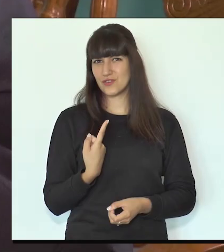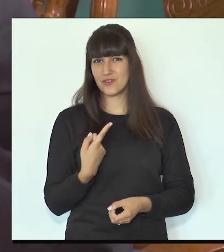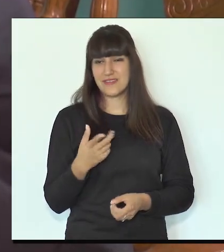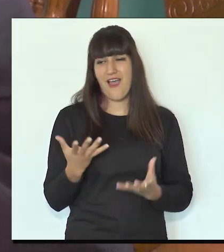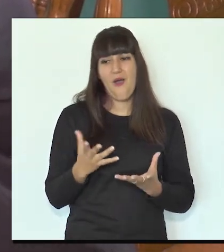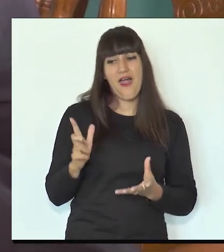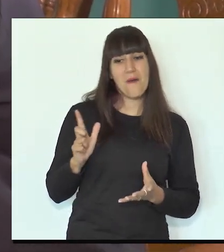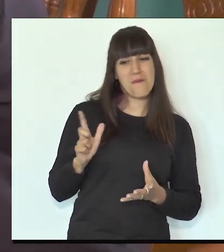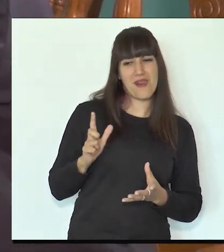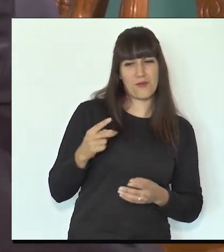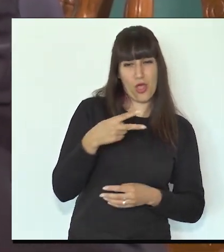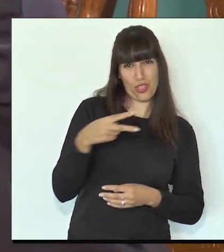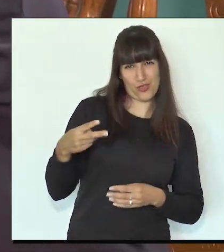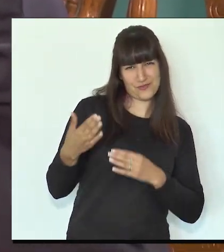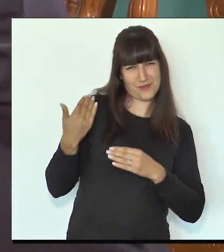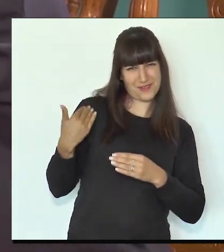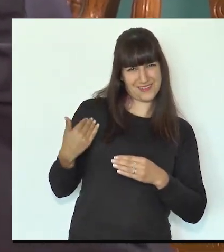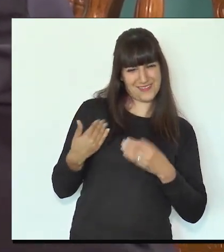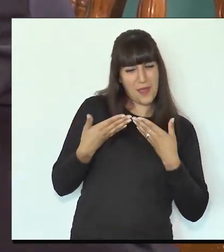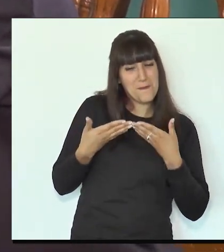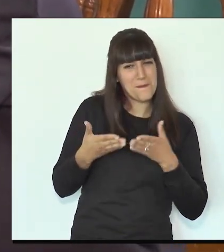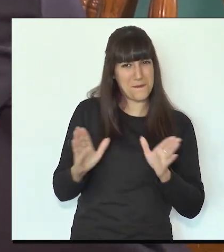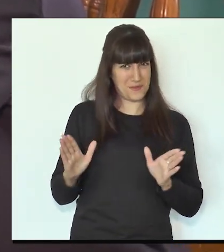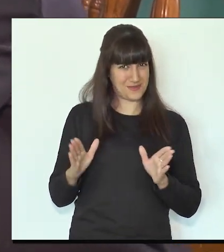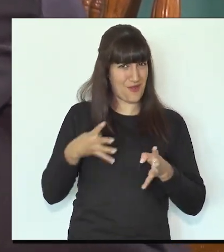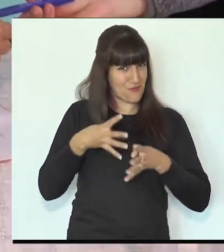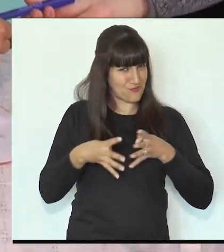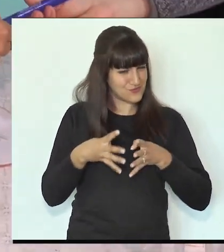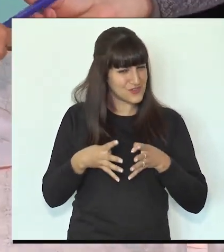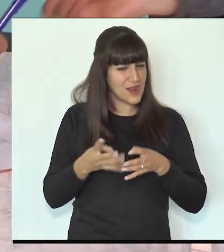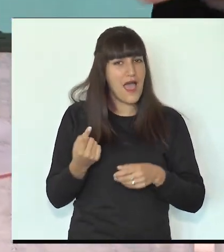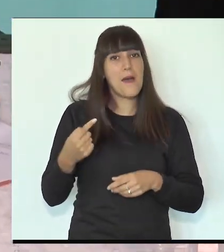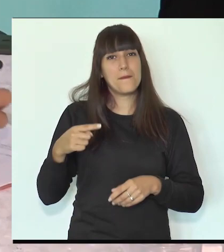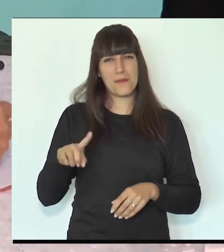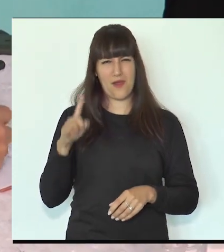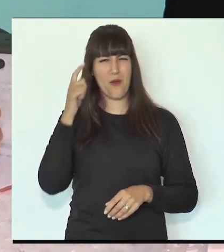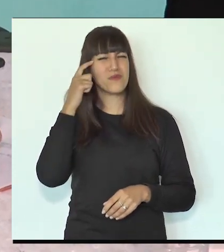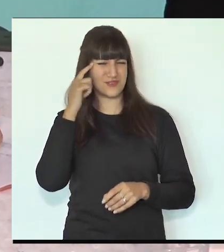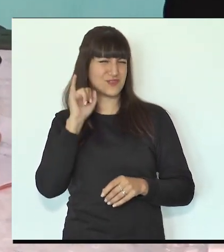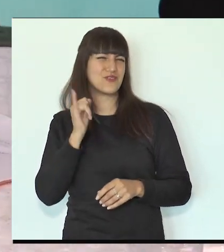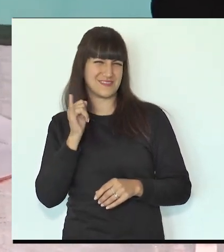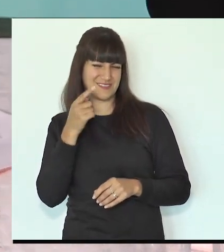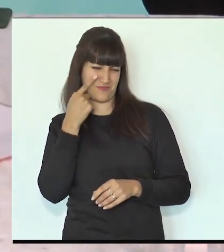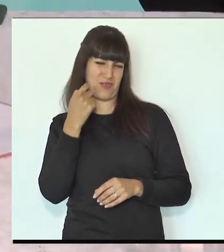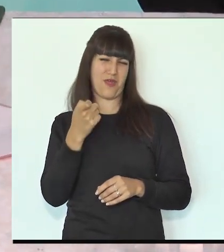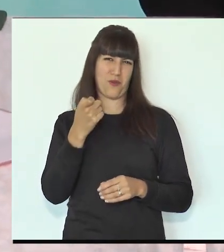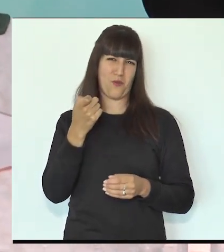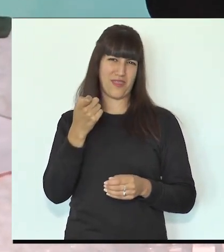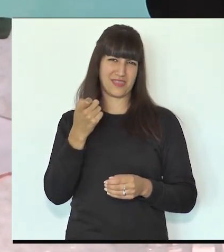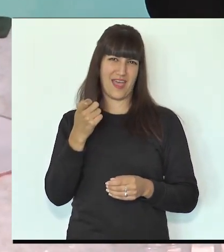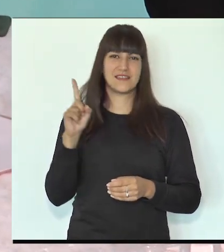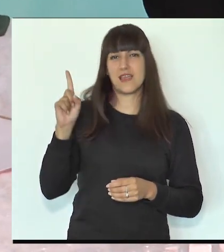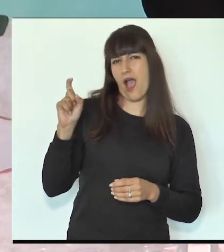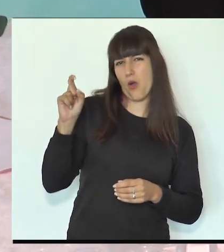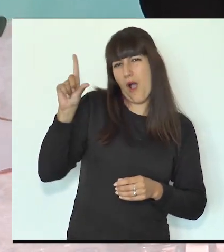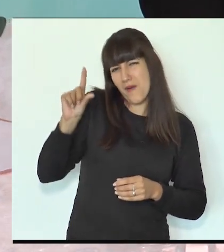para poder evaluarlo porque hace dos semanas que tenemos el equipo en funcionamiento, pero, digamos, van a haber diferencias no solamente por